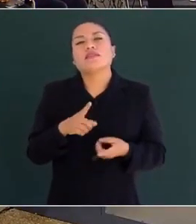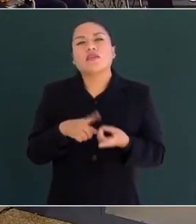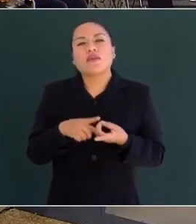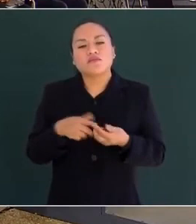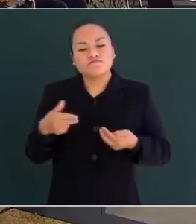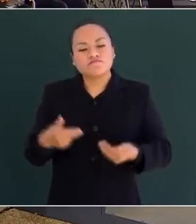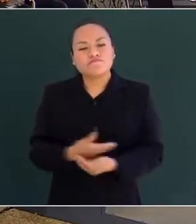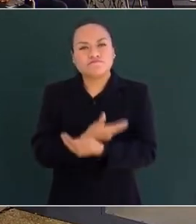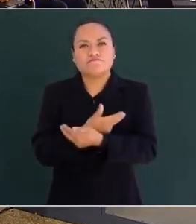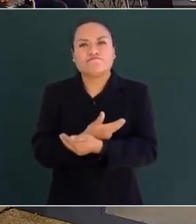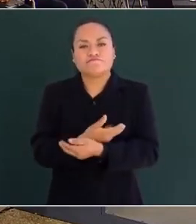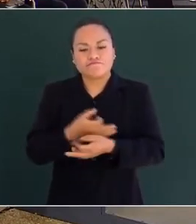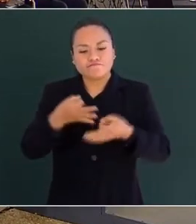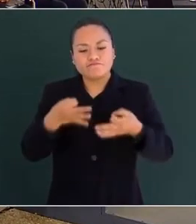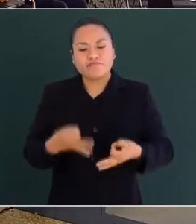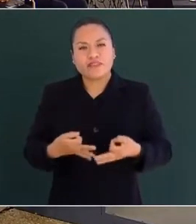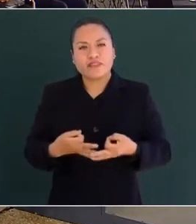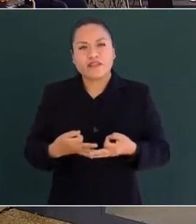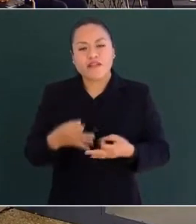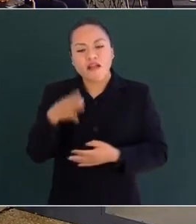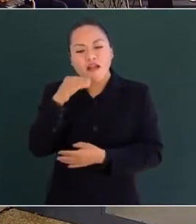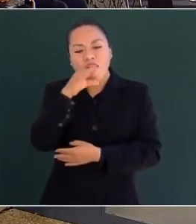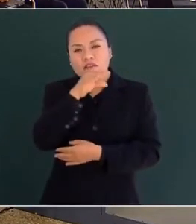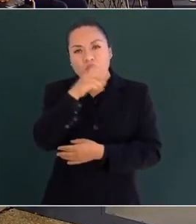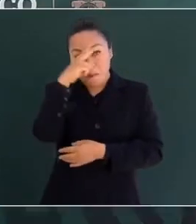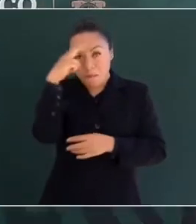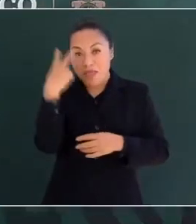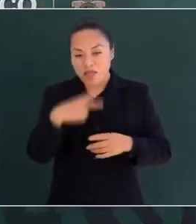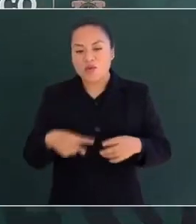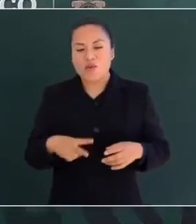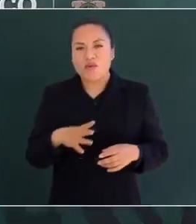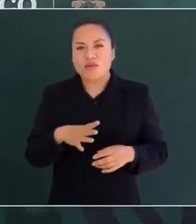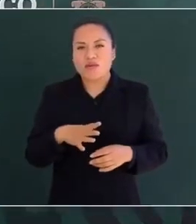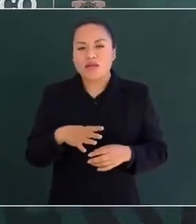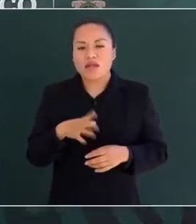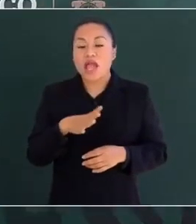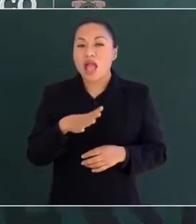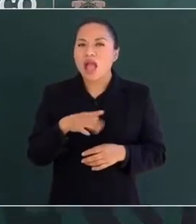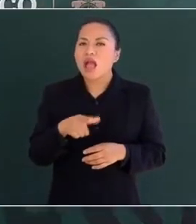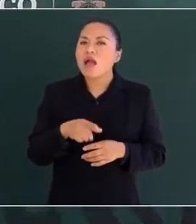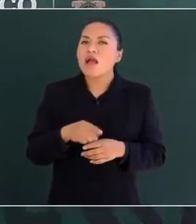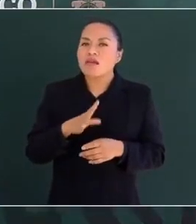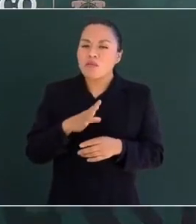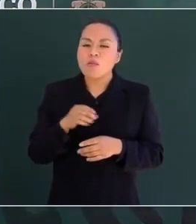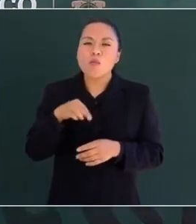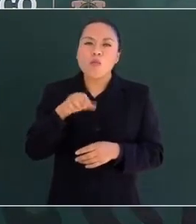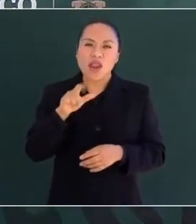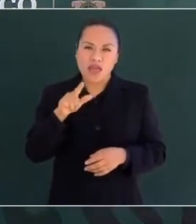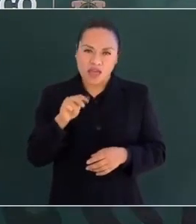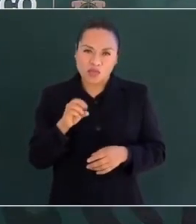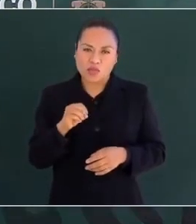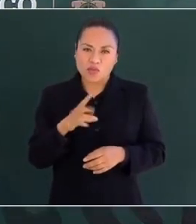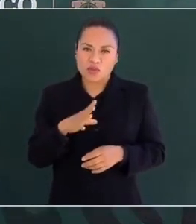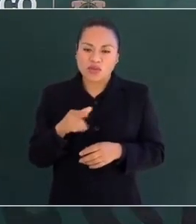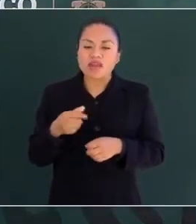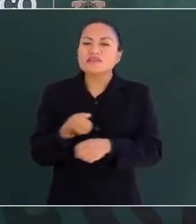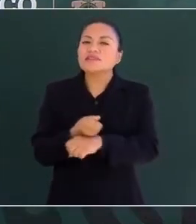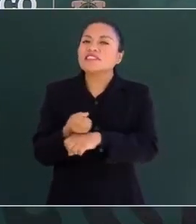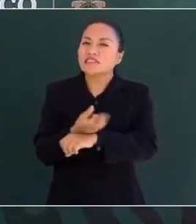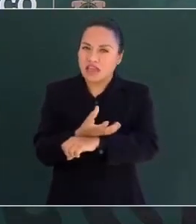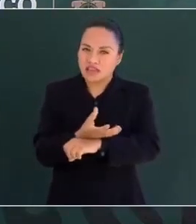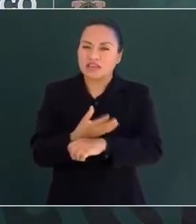hoy llamadas afromexicanas, era mulato. Desde la modestia de su origen